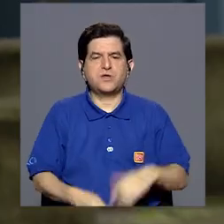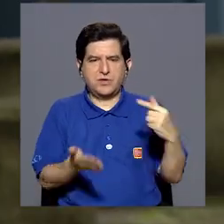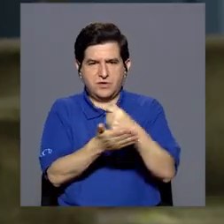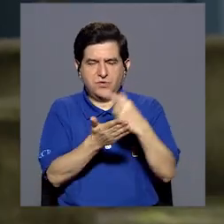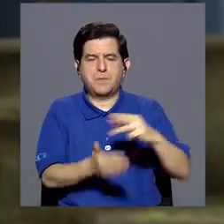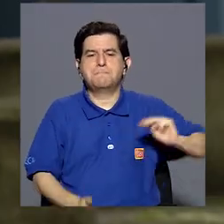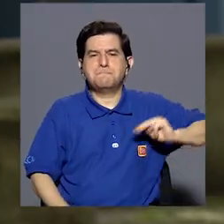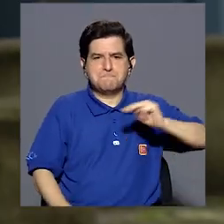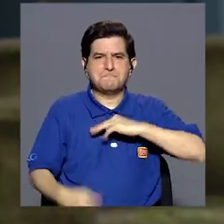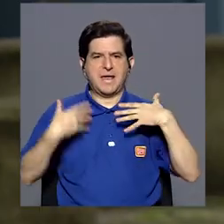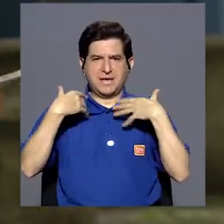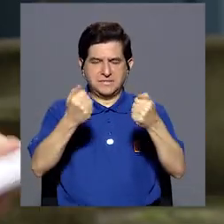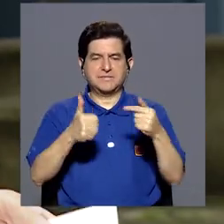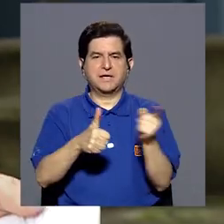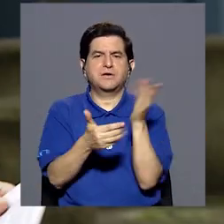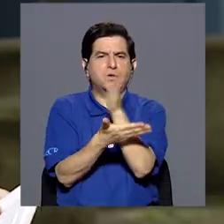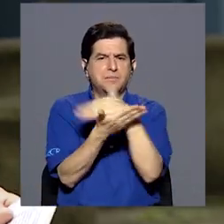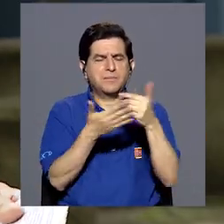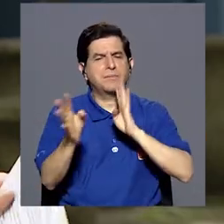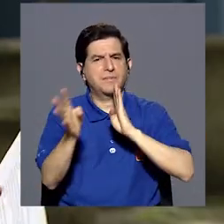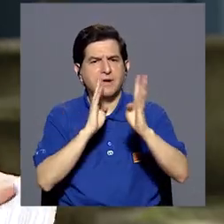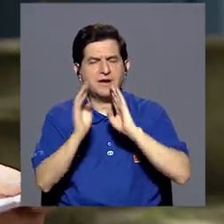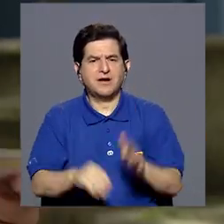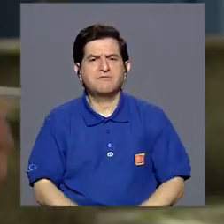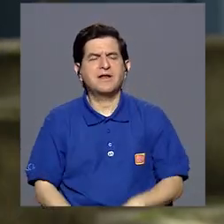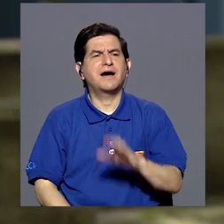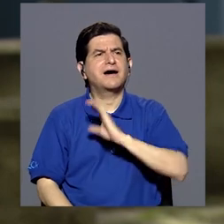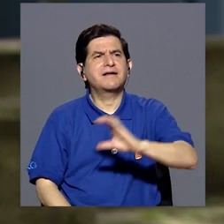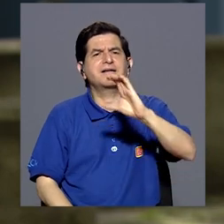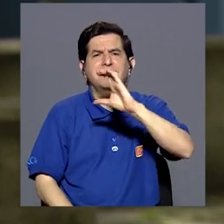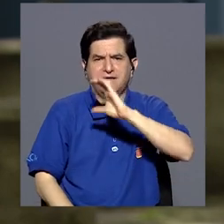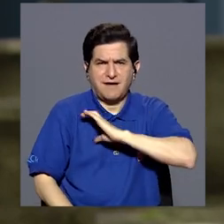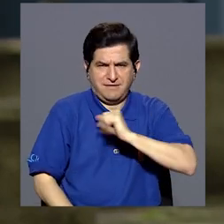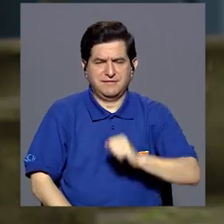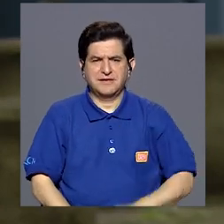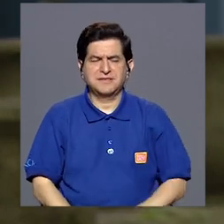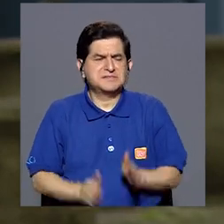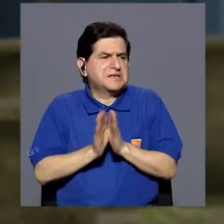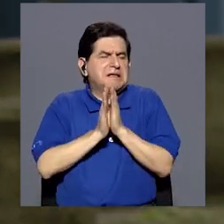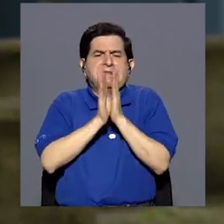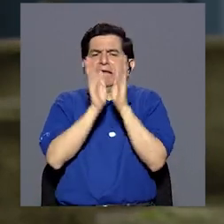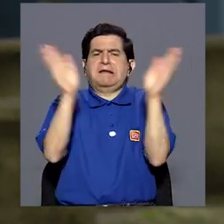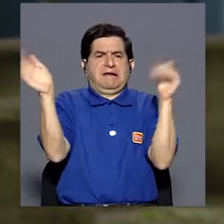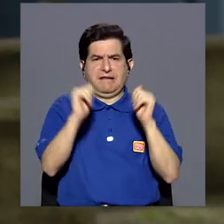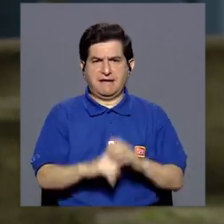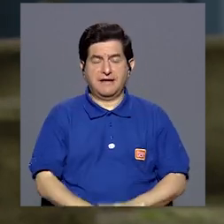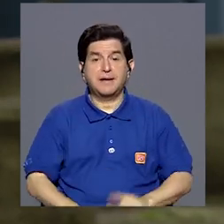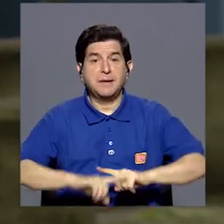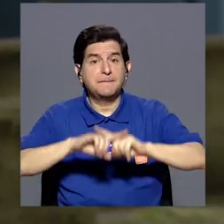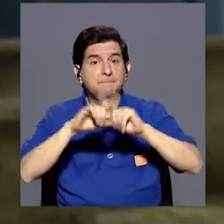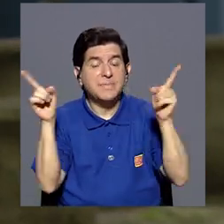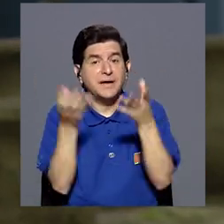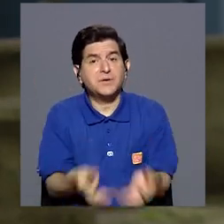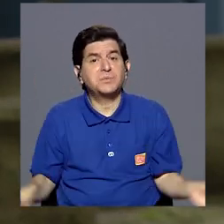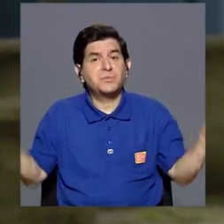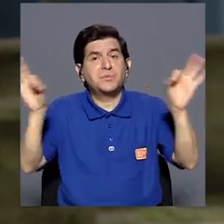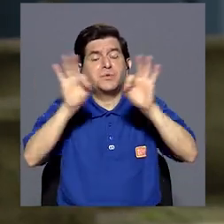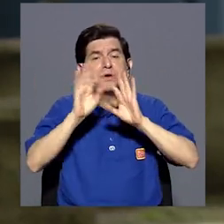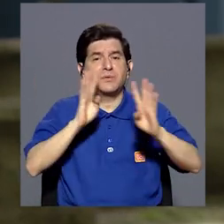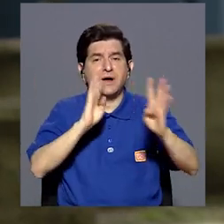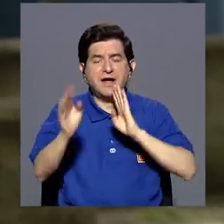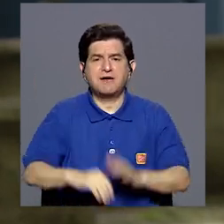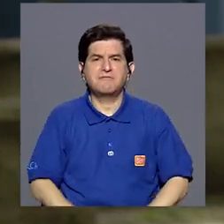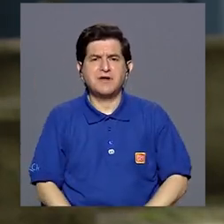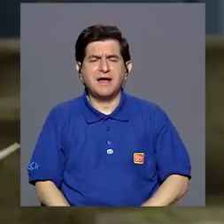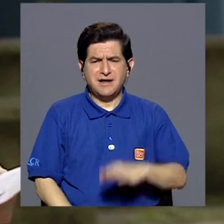Salud. Bueno, ya en el primer bloque conversamos acerca de algunas características generales, ¿verdad? pero es importante hablar